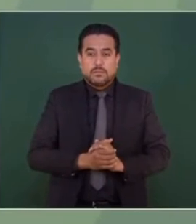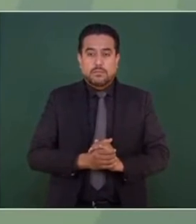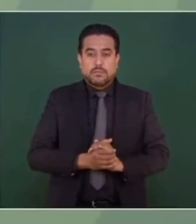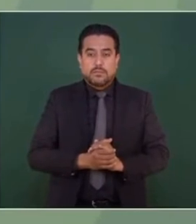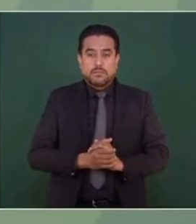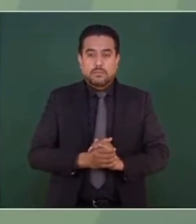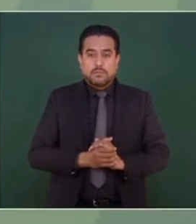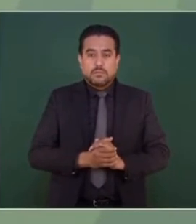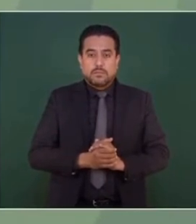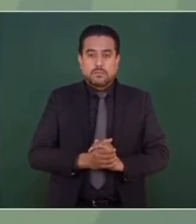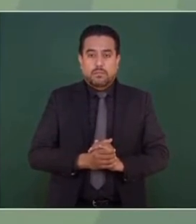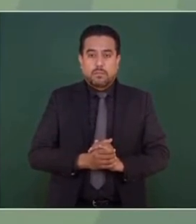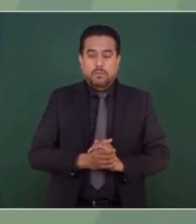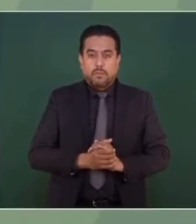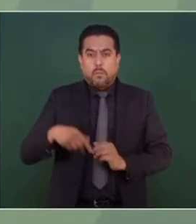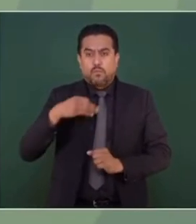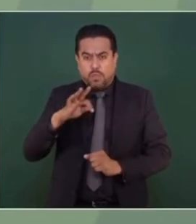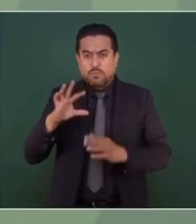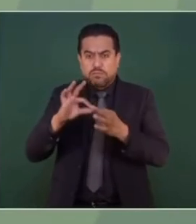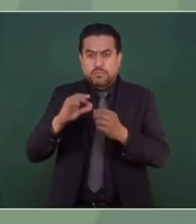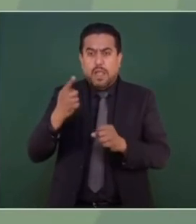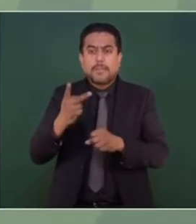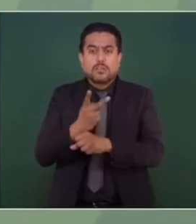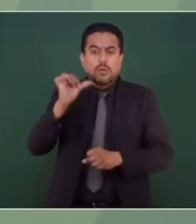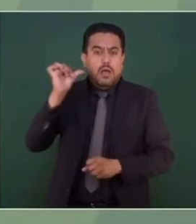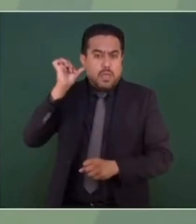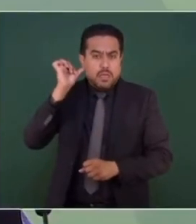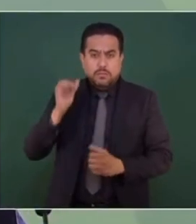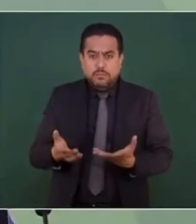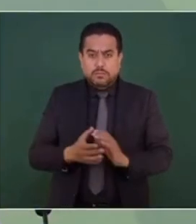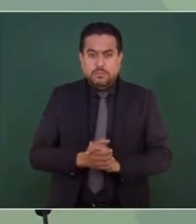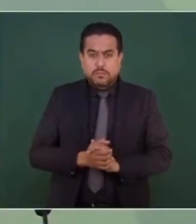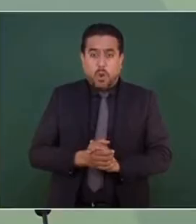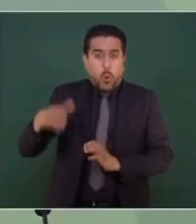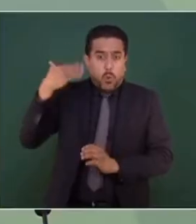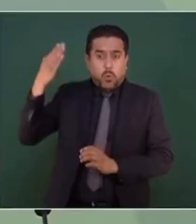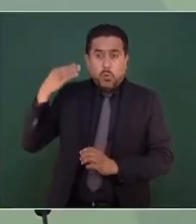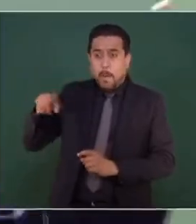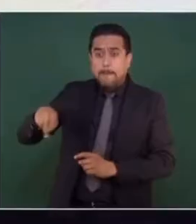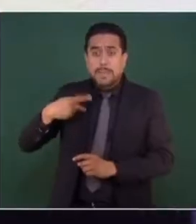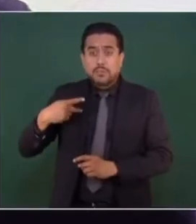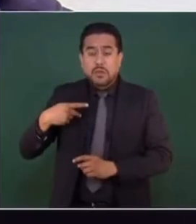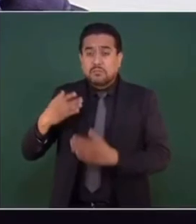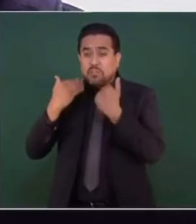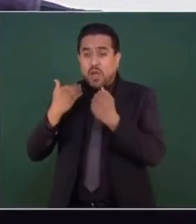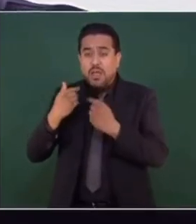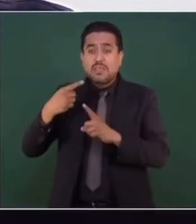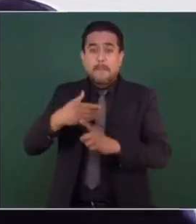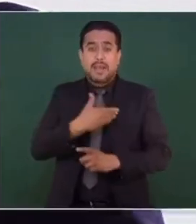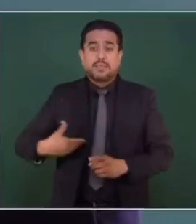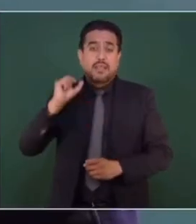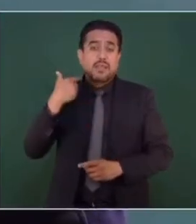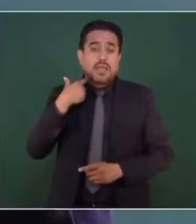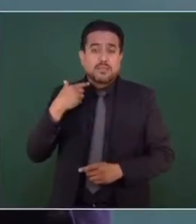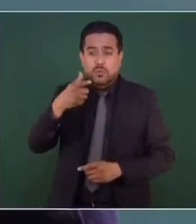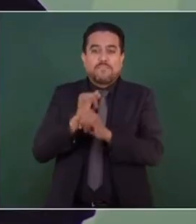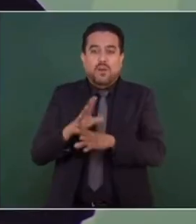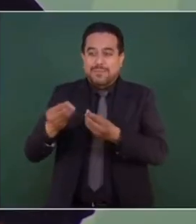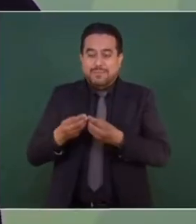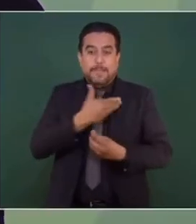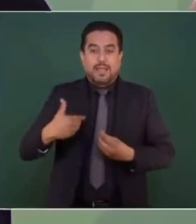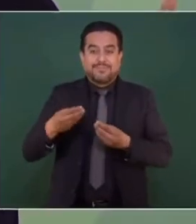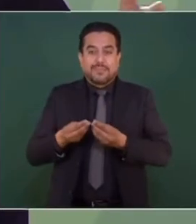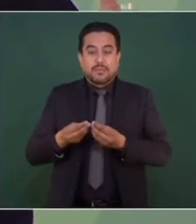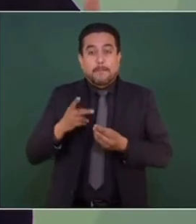lo que sucedió ayer. Esto antes no lo hacían las autoridades. ¿Ustedes creen que los presidentes se levantaban a las 5 de la mañana?